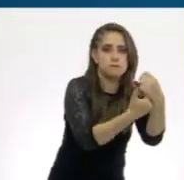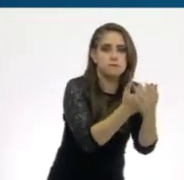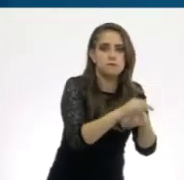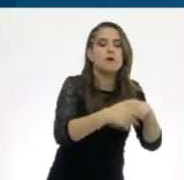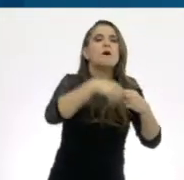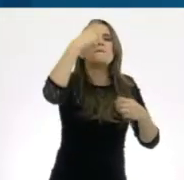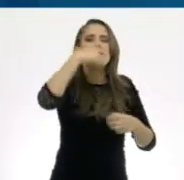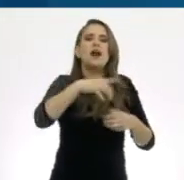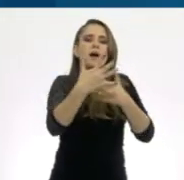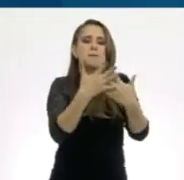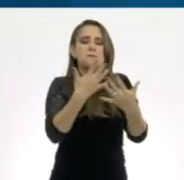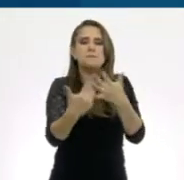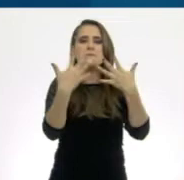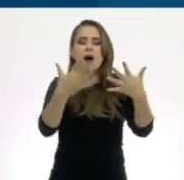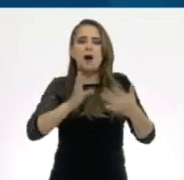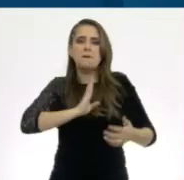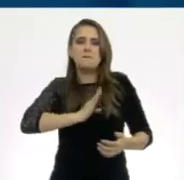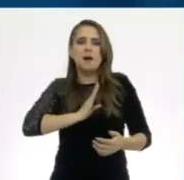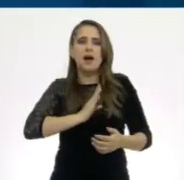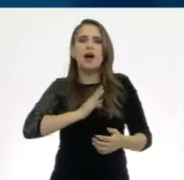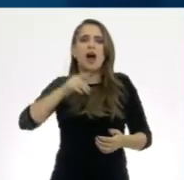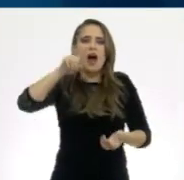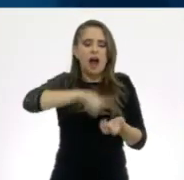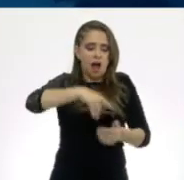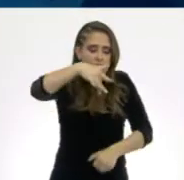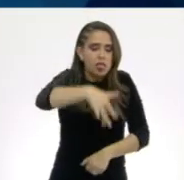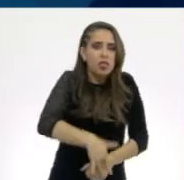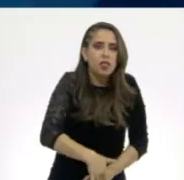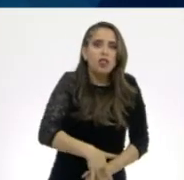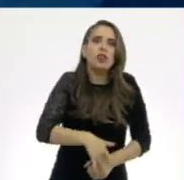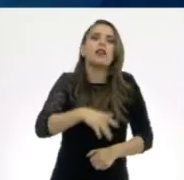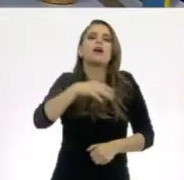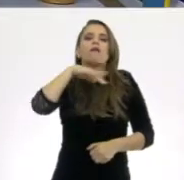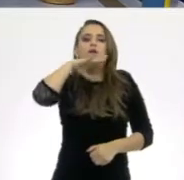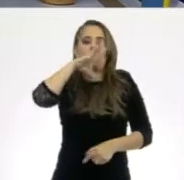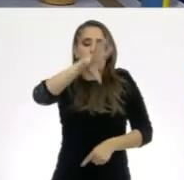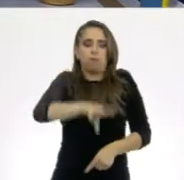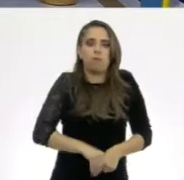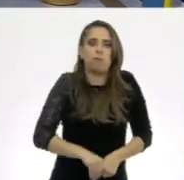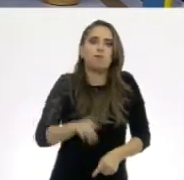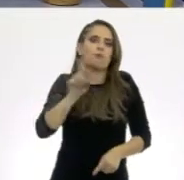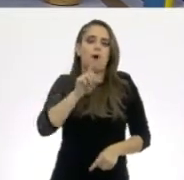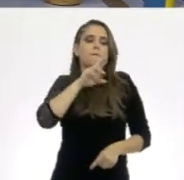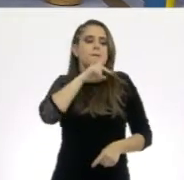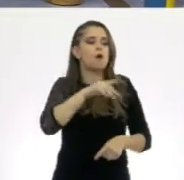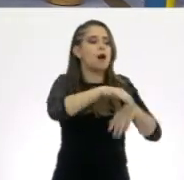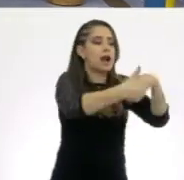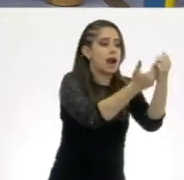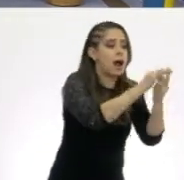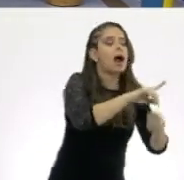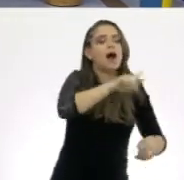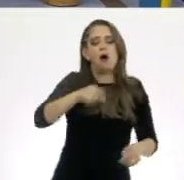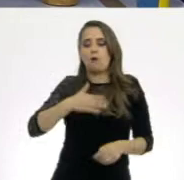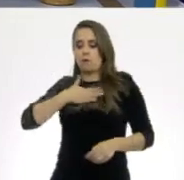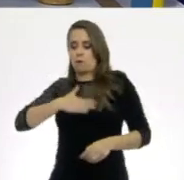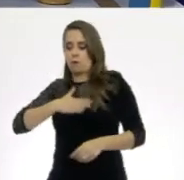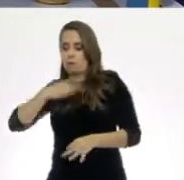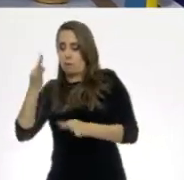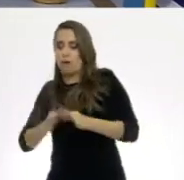traspasar las bacterias a los genitales. Muy bien. ¿Está divertido? Vamos a hacer girar la ruleta otra vez. ¿Les parece?